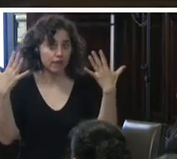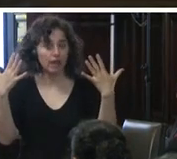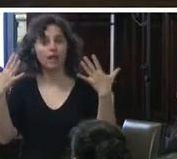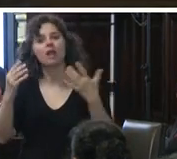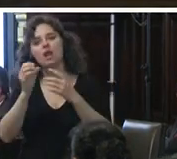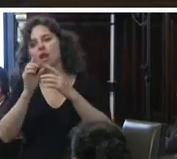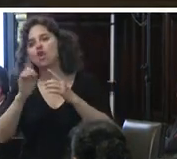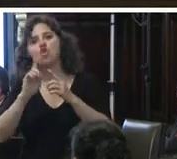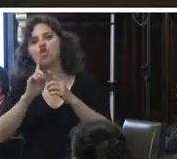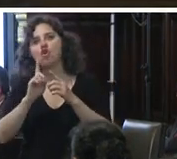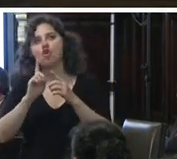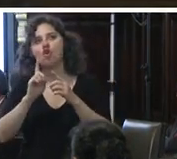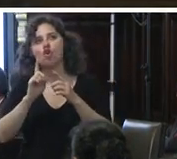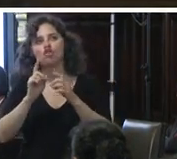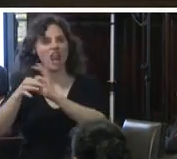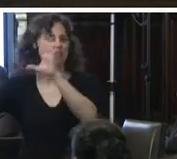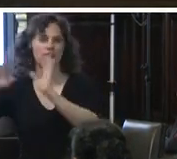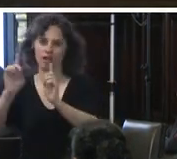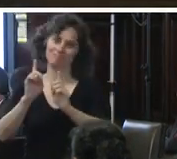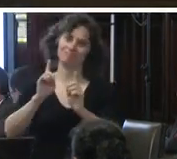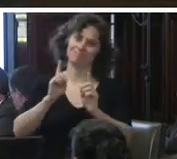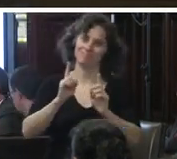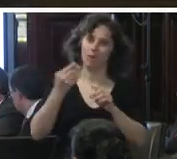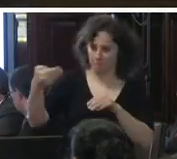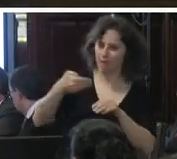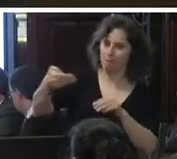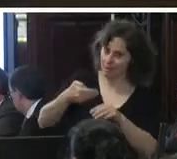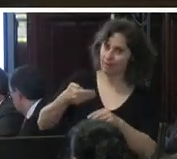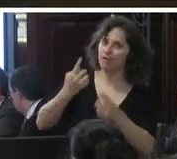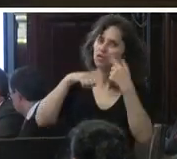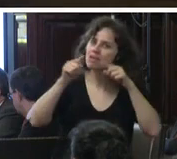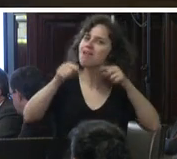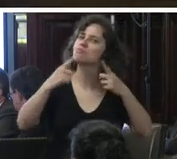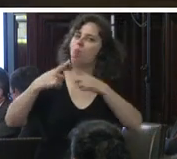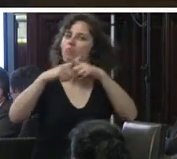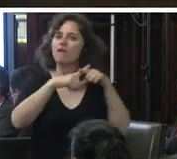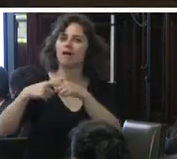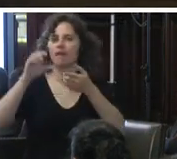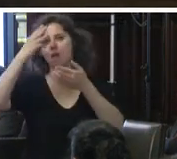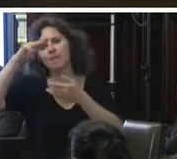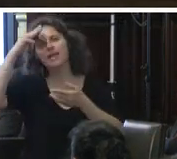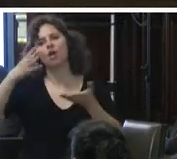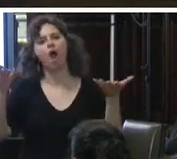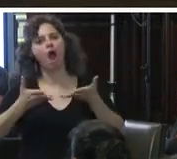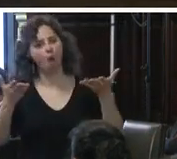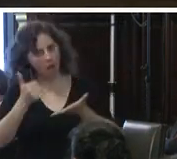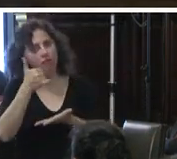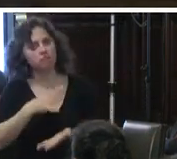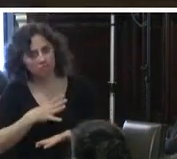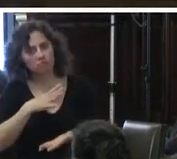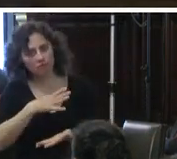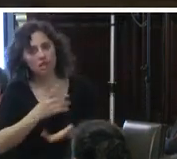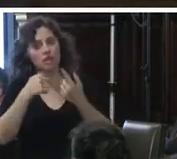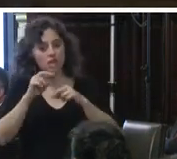no sean liberados y yo creo que este es un debate que en México está teniendo lugar y